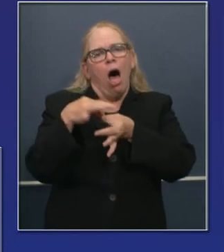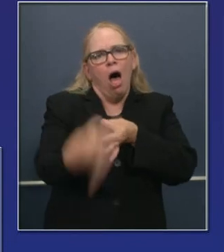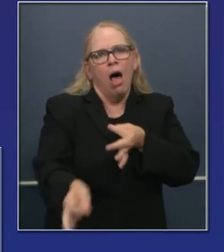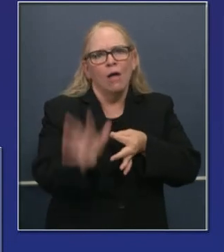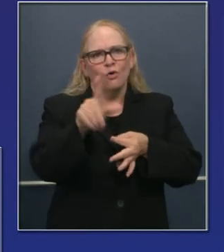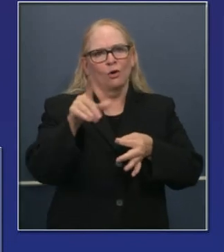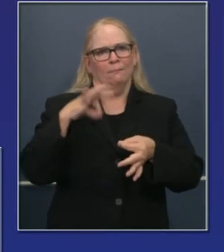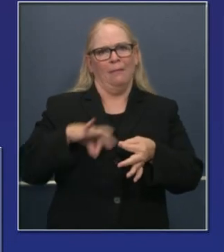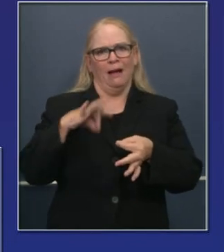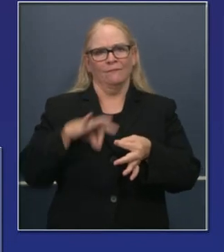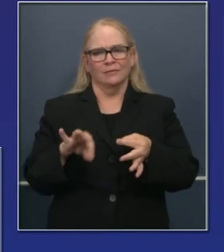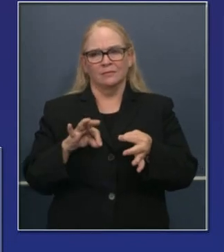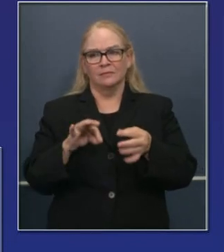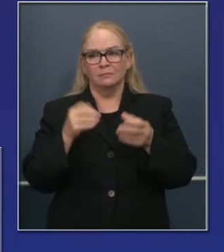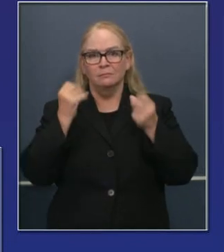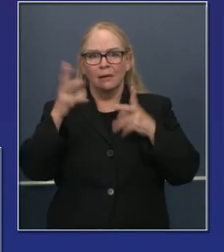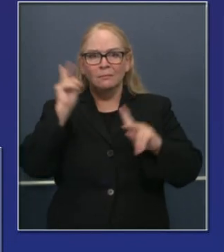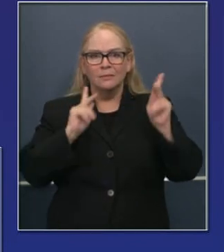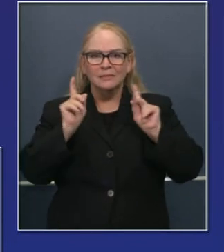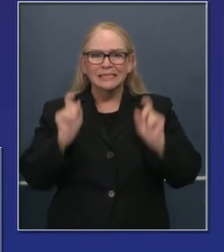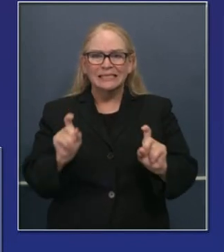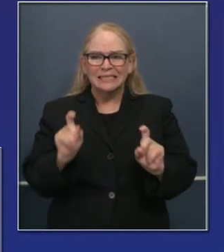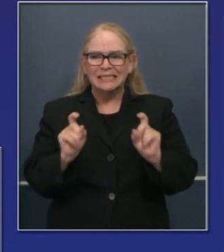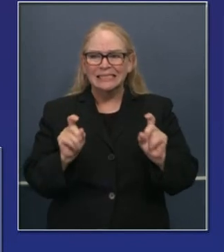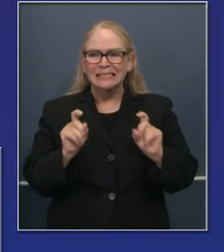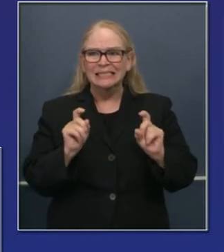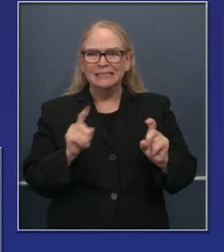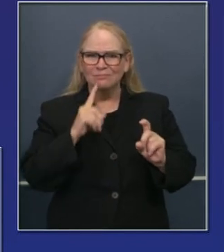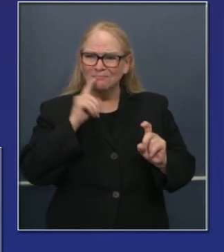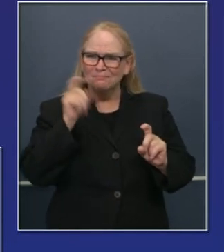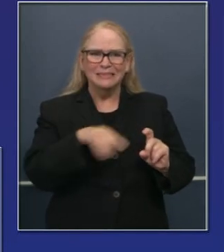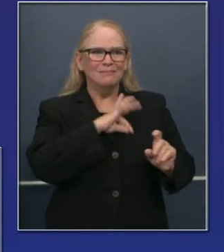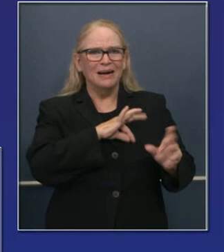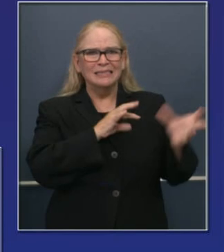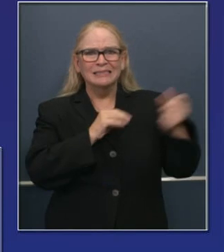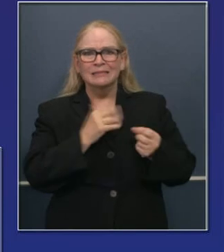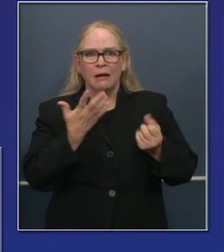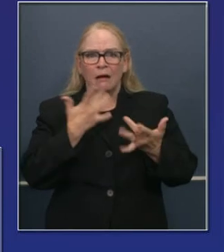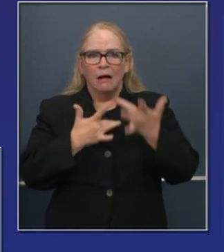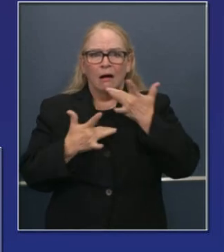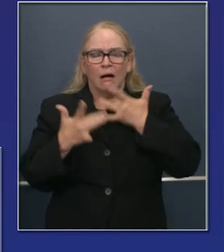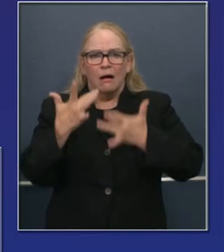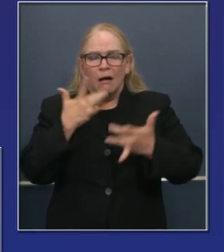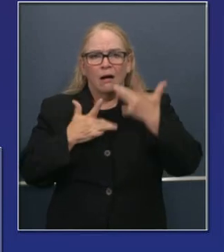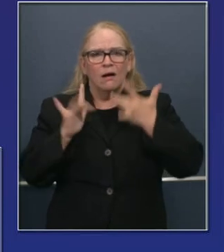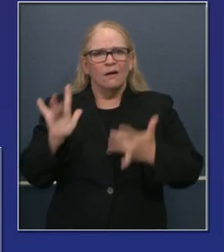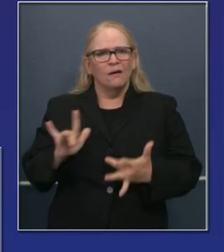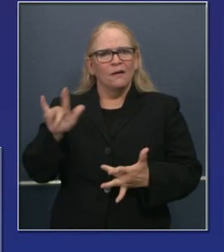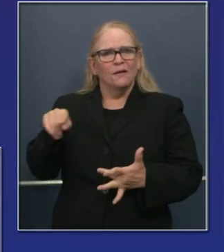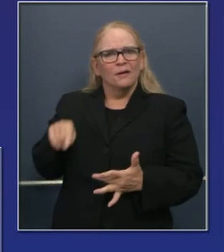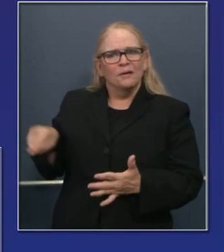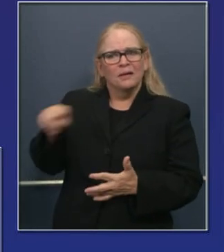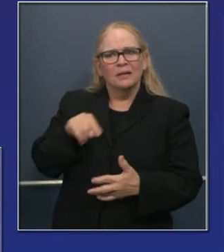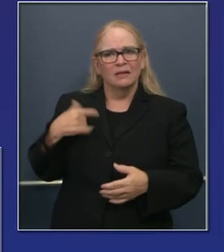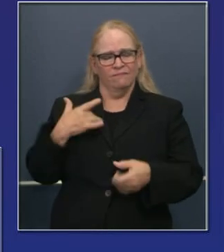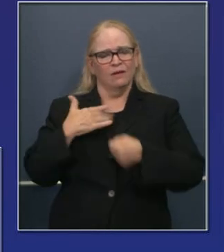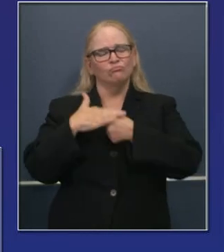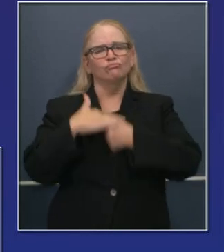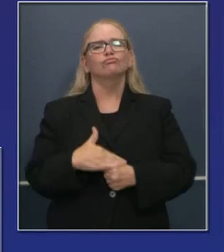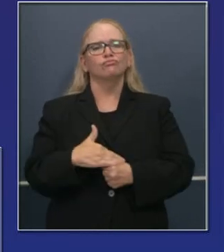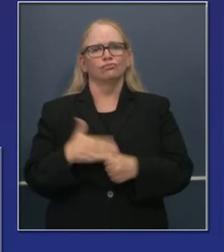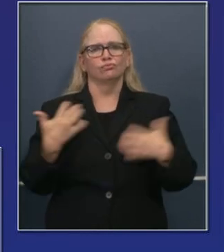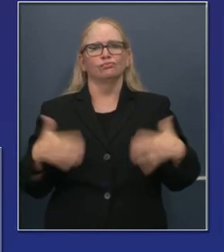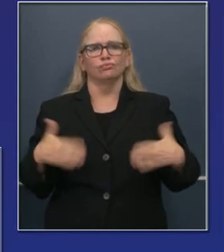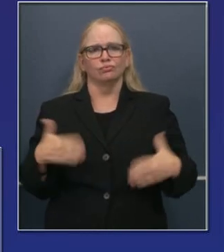consternación tremenda para millones de aquellos que buscan estos beneficios. Les recuerdo, esta orden ejecutiva